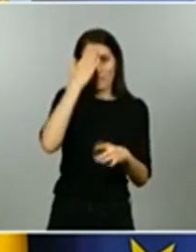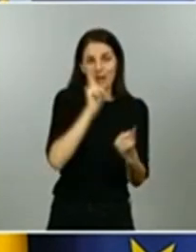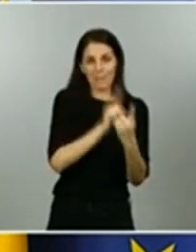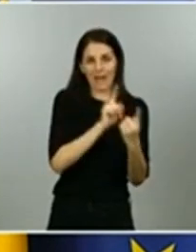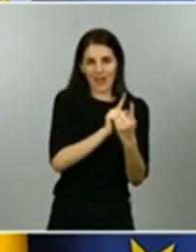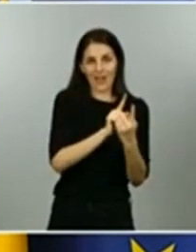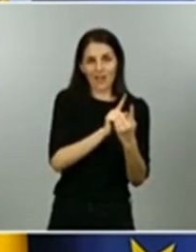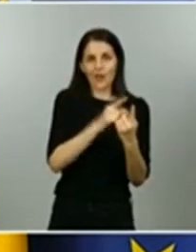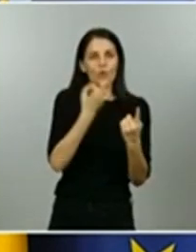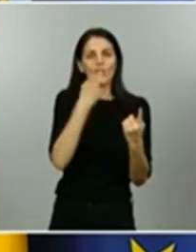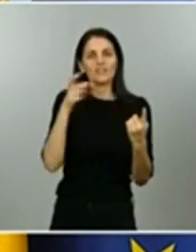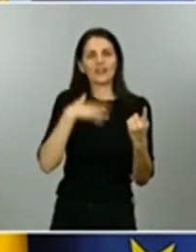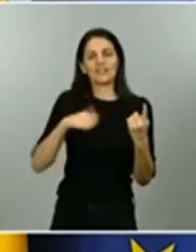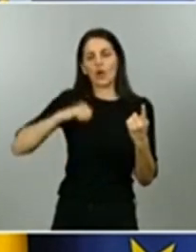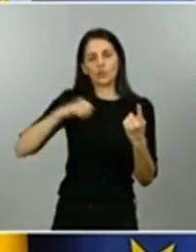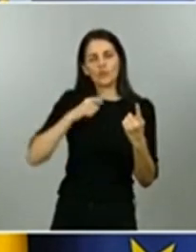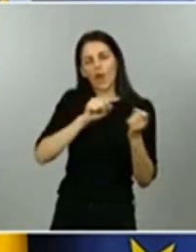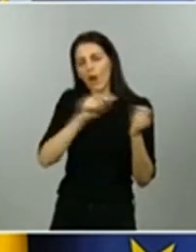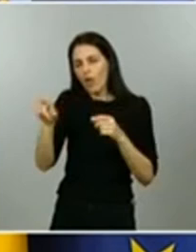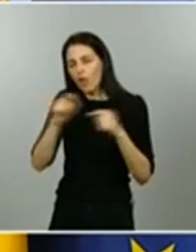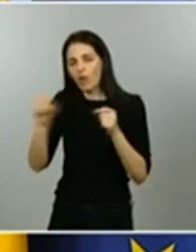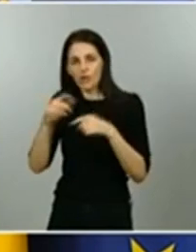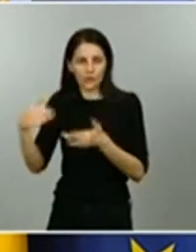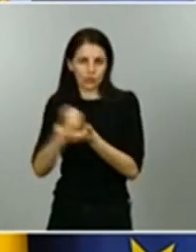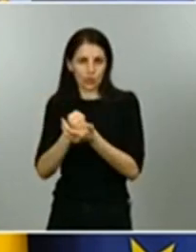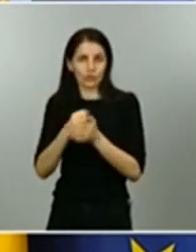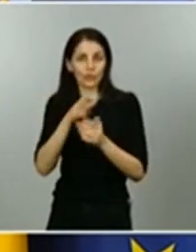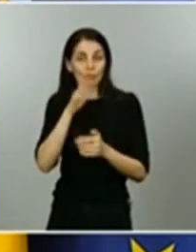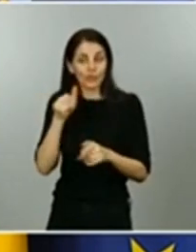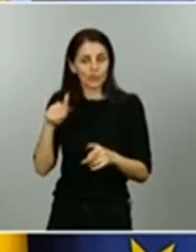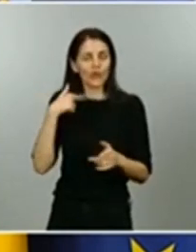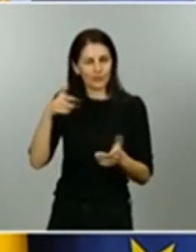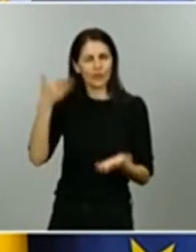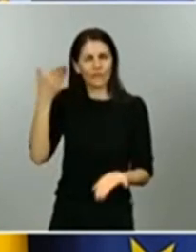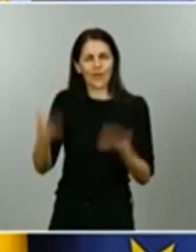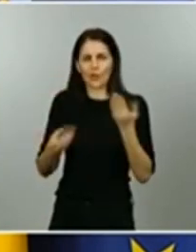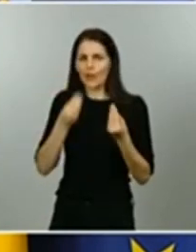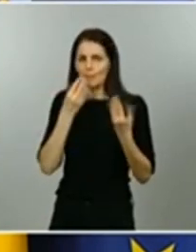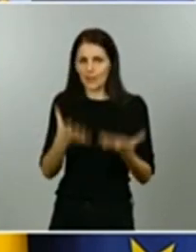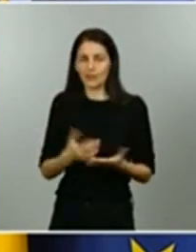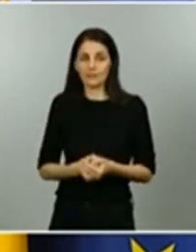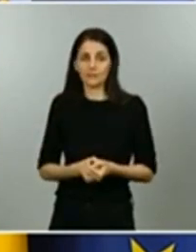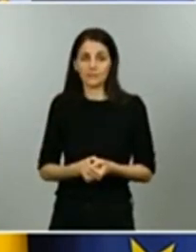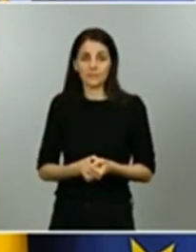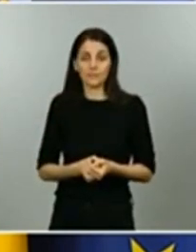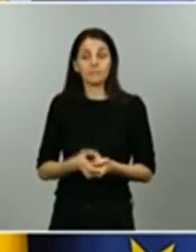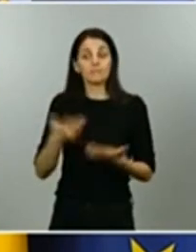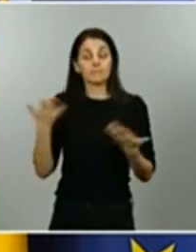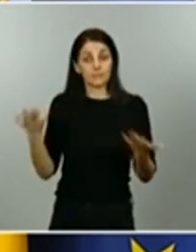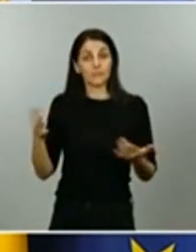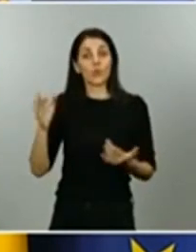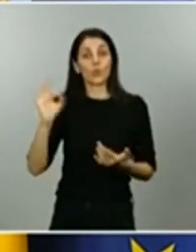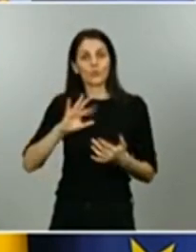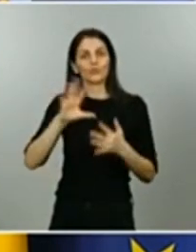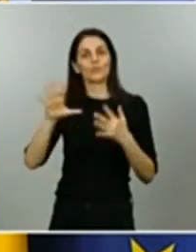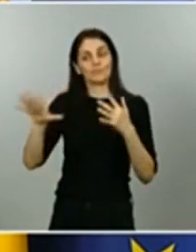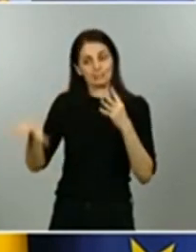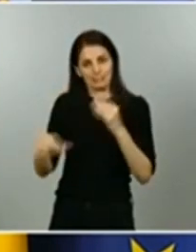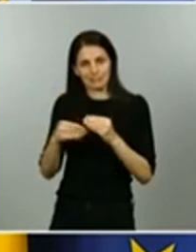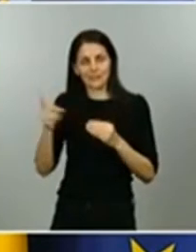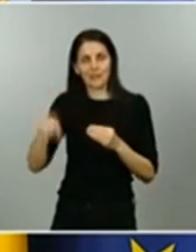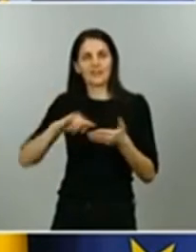en atención primaria muy importante si a eso añadimos un sistema de información que garantiza un seguimiento adecuado y sobre todo muy